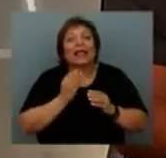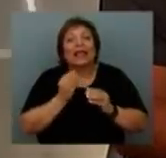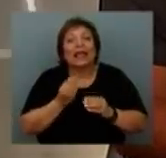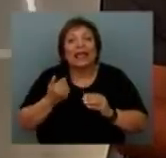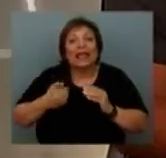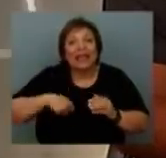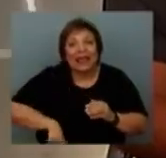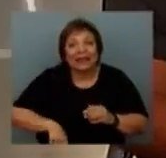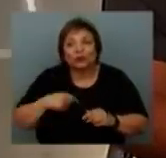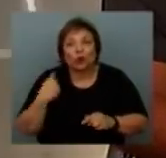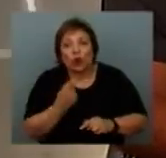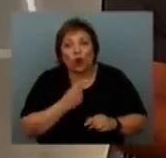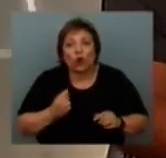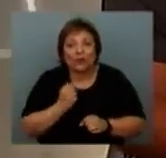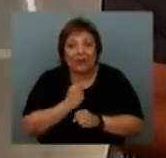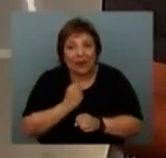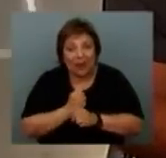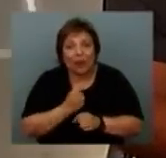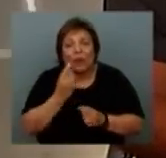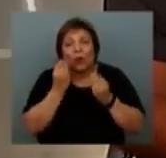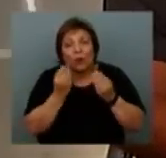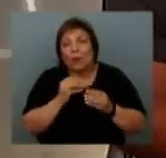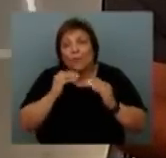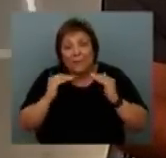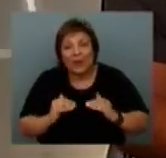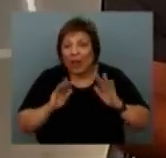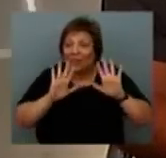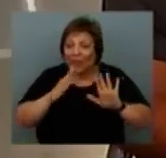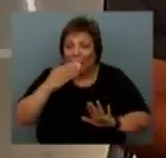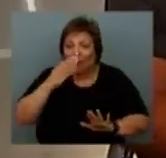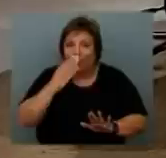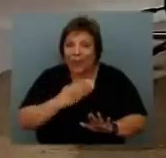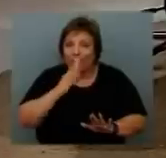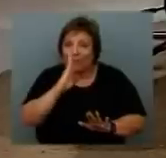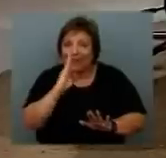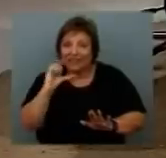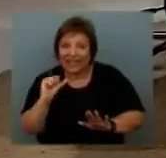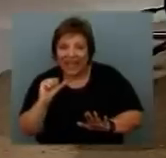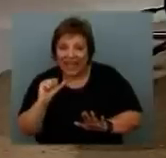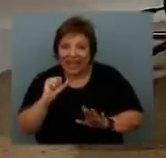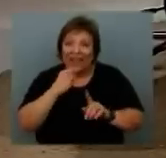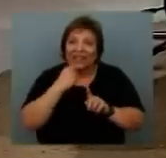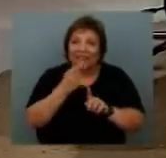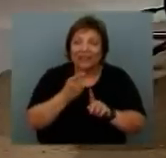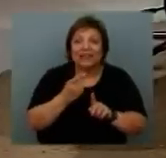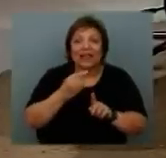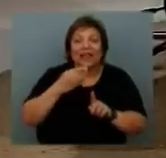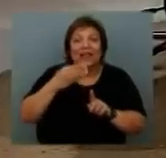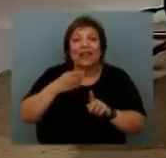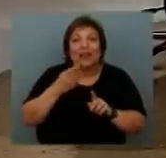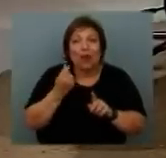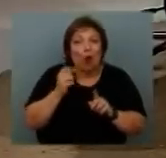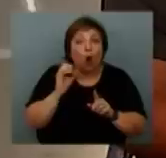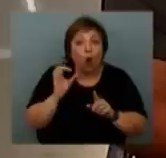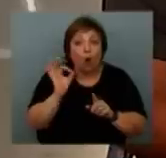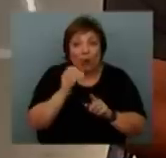Para nosotros es central hablar de qué deba ser al menos de 10 BPC para encontrar que es una oportunidad también dentro del